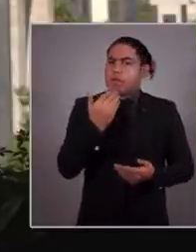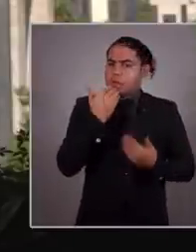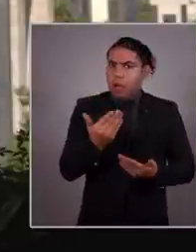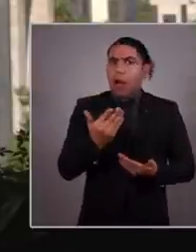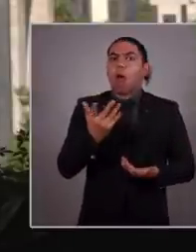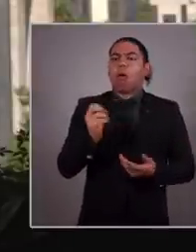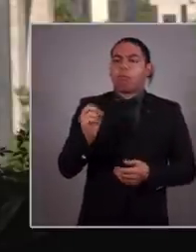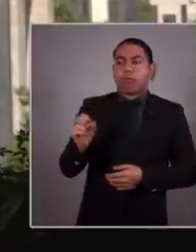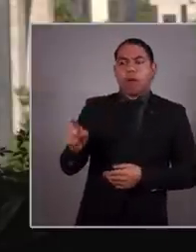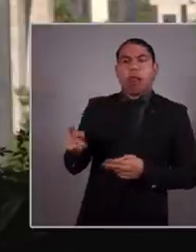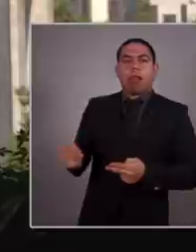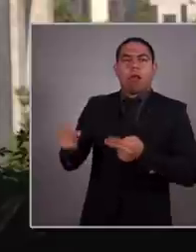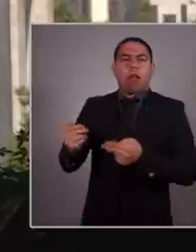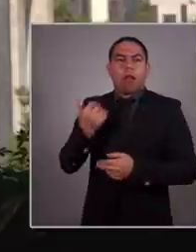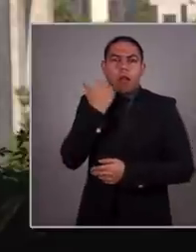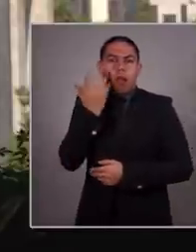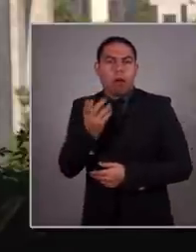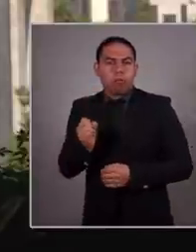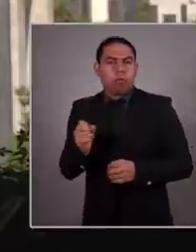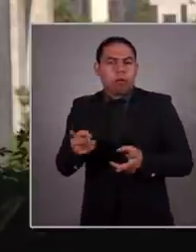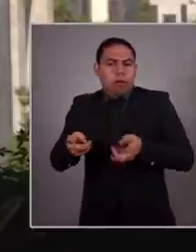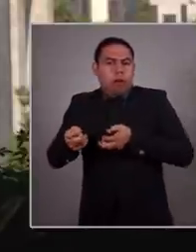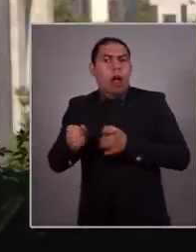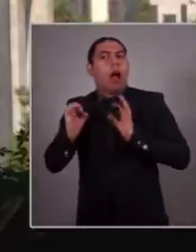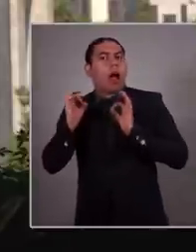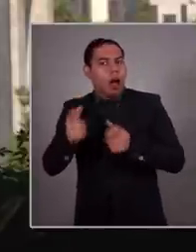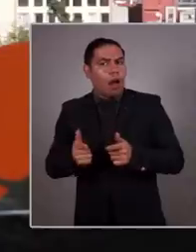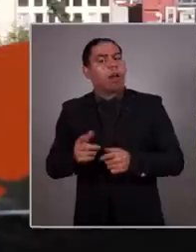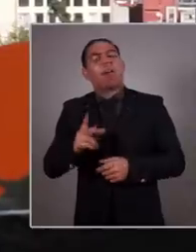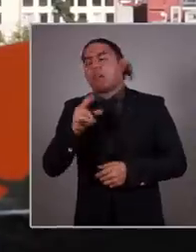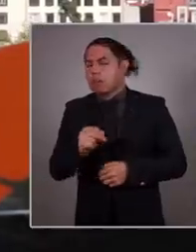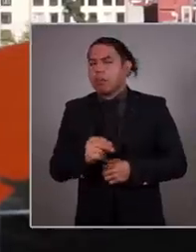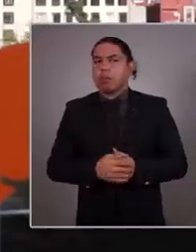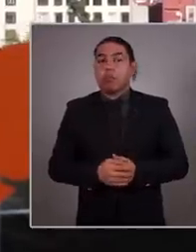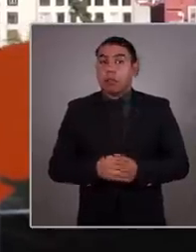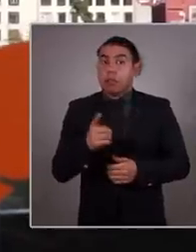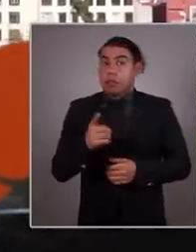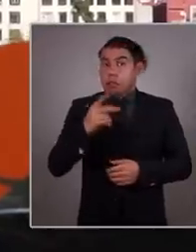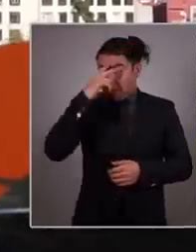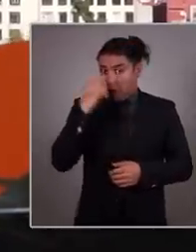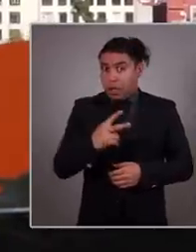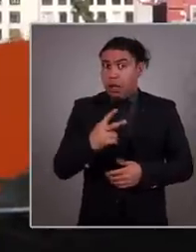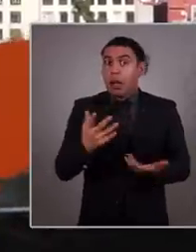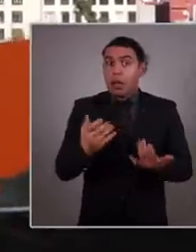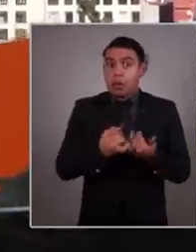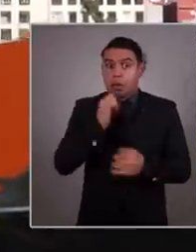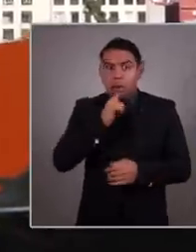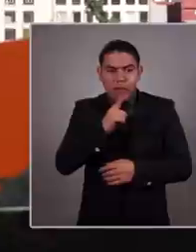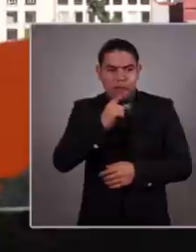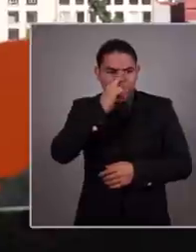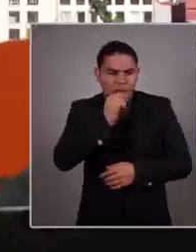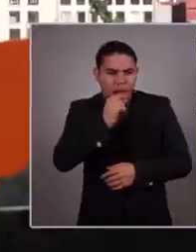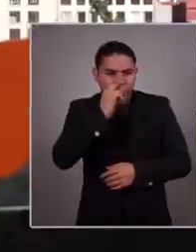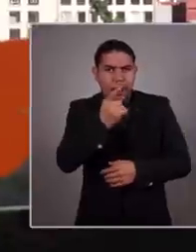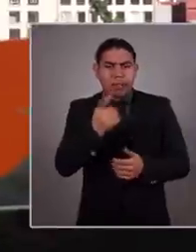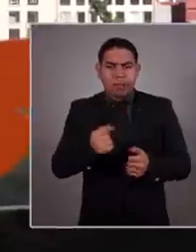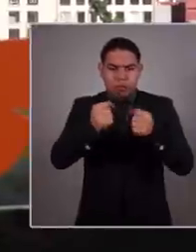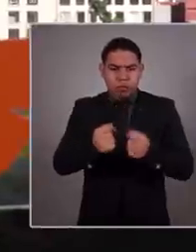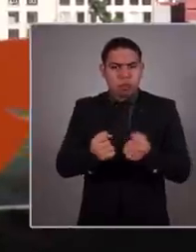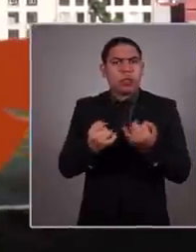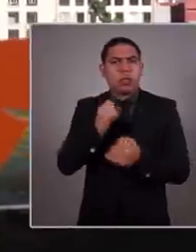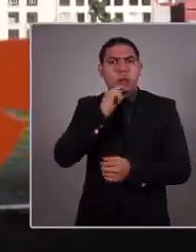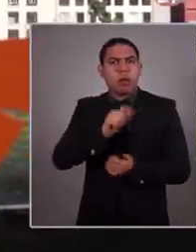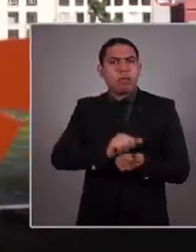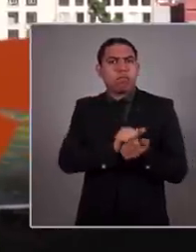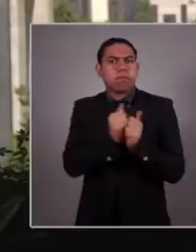botín político o un negocio, ni un rehén de la ineptitud burocrática. México no merece el pasado de una estrategia fallida de seguridad que ha trastornado la